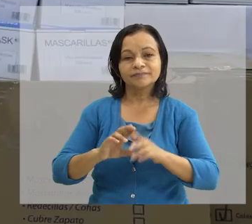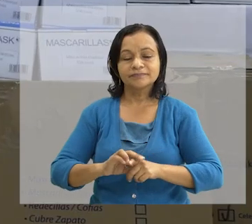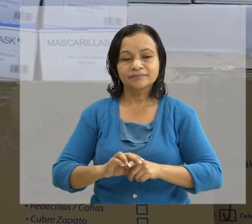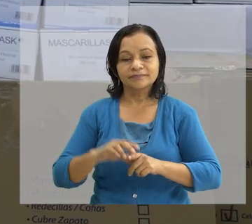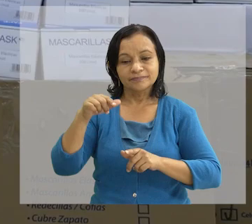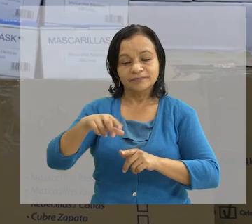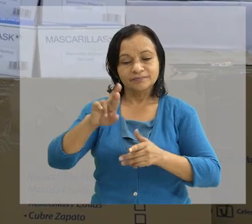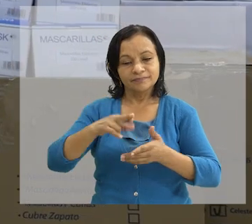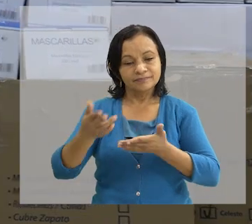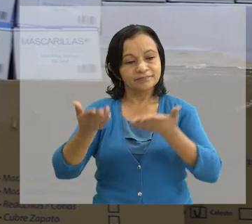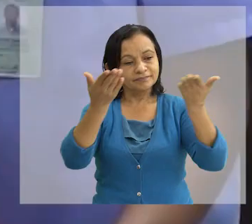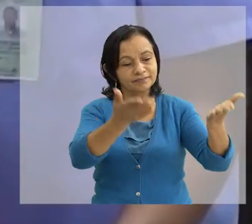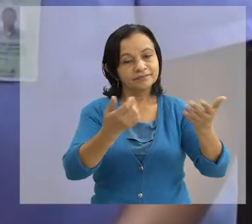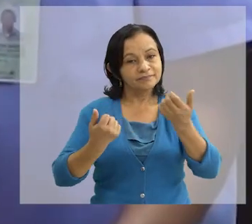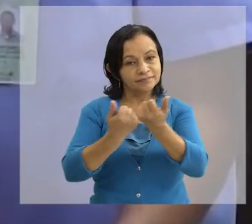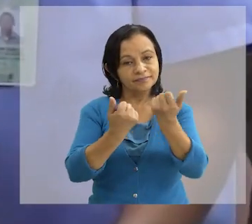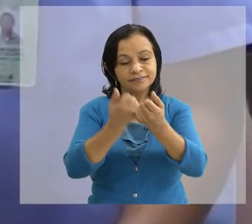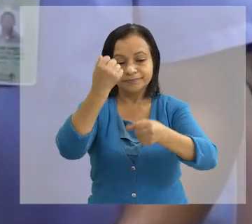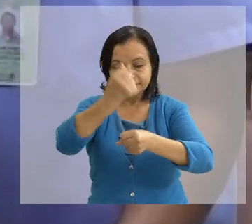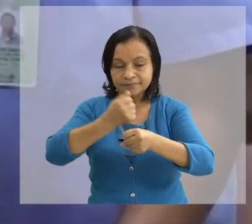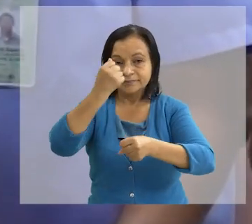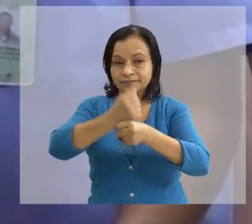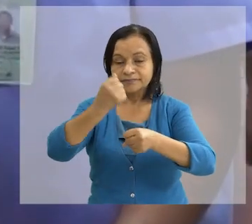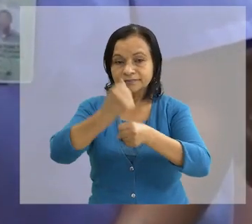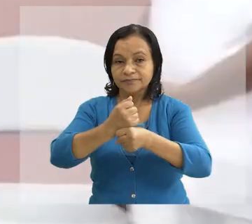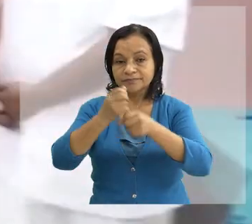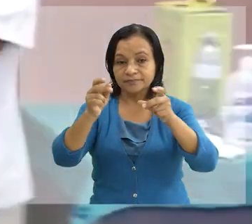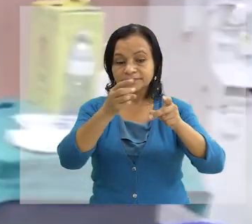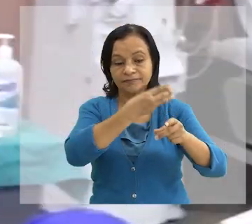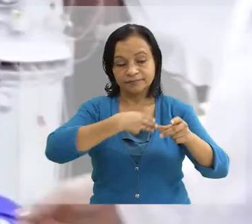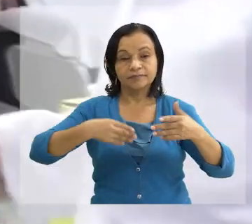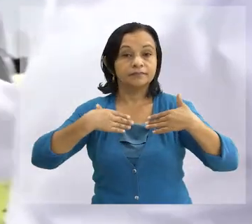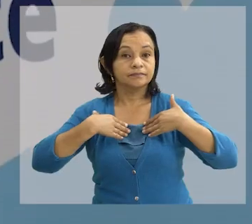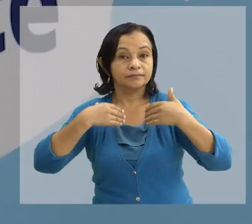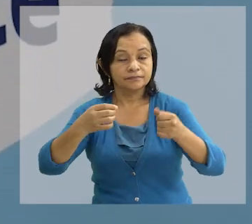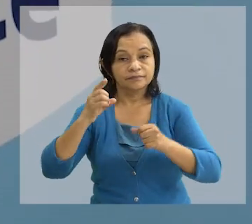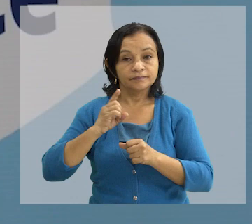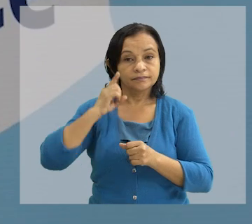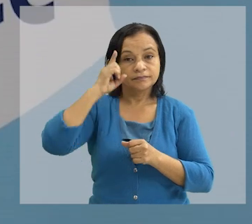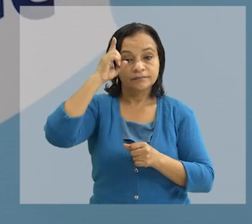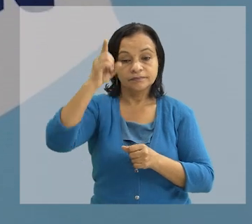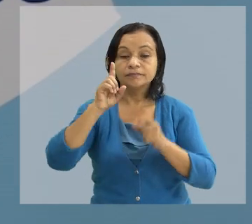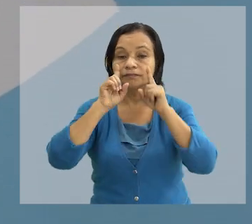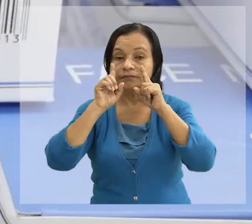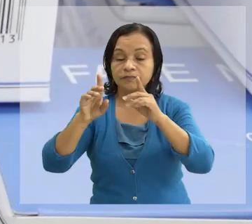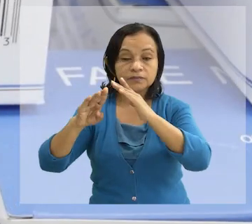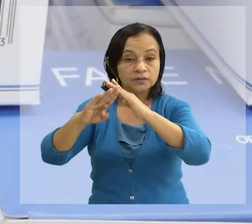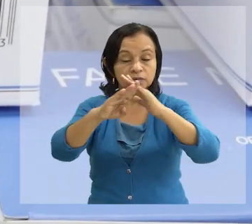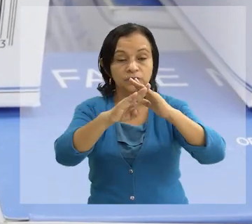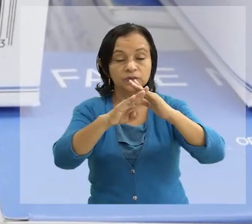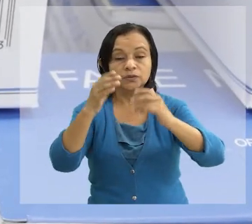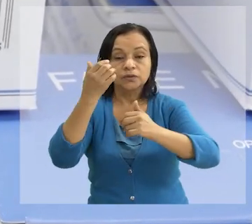Este donativo vendrá a fortalecer el trabajo preventivo que el personal del Ministerio de Salud Desarrolla de cara a la prevención de